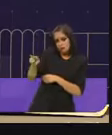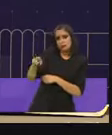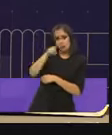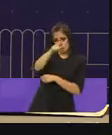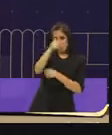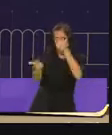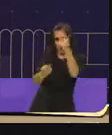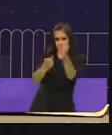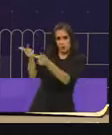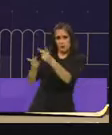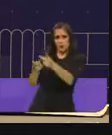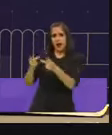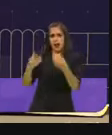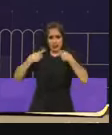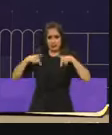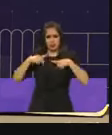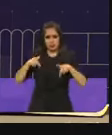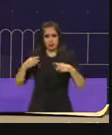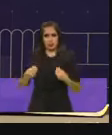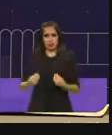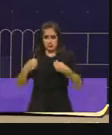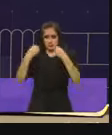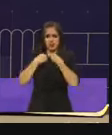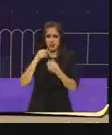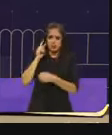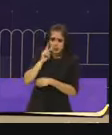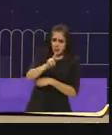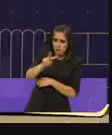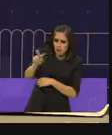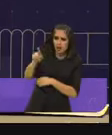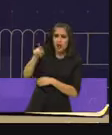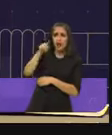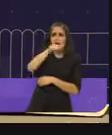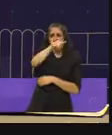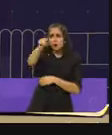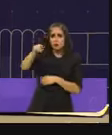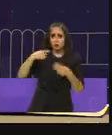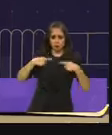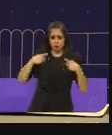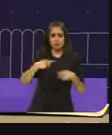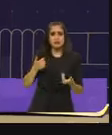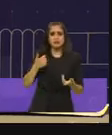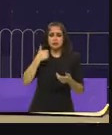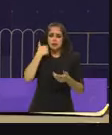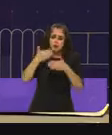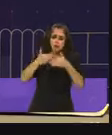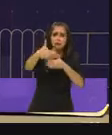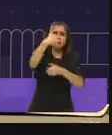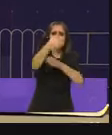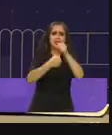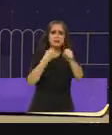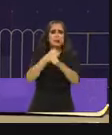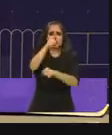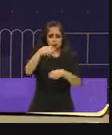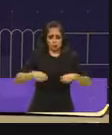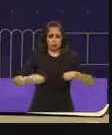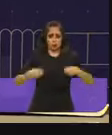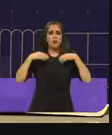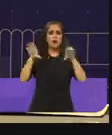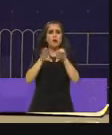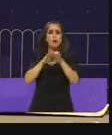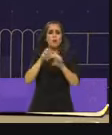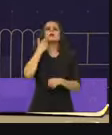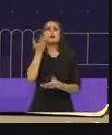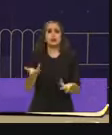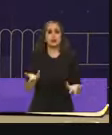ahí cómo quiere vivir los próximos 6 años en esta elección se definen los próximos gobiernos y